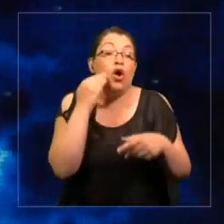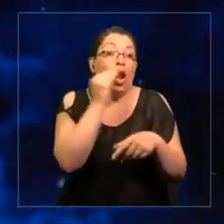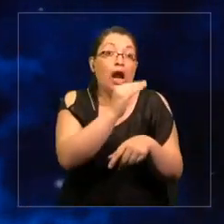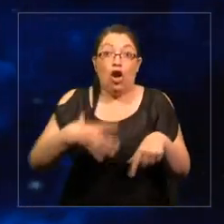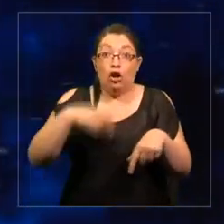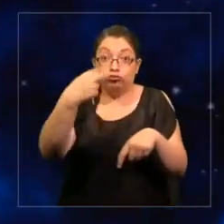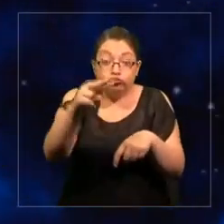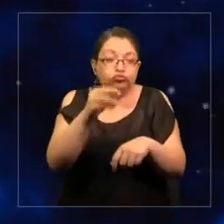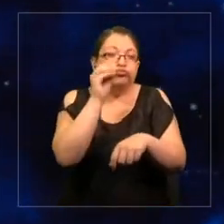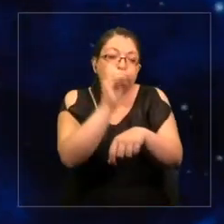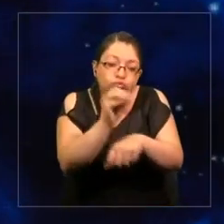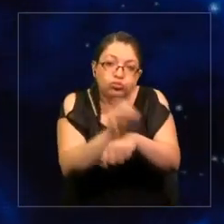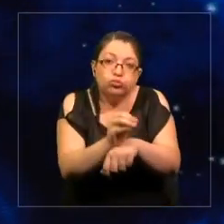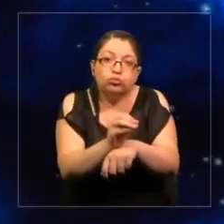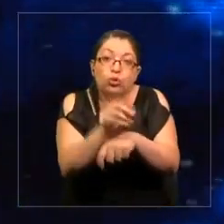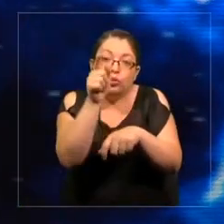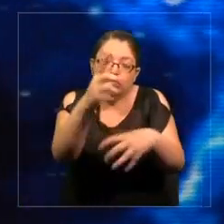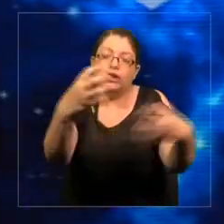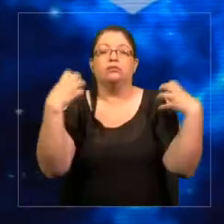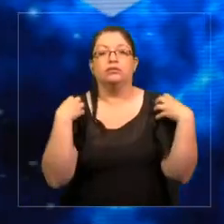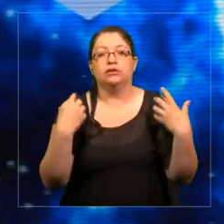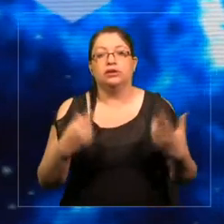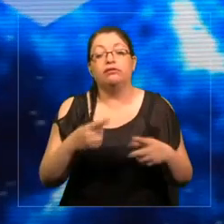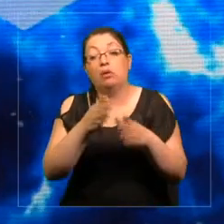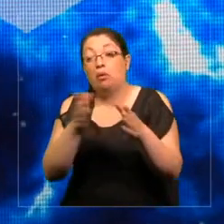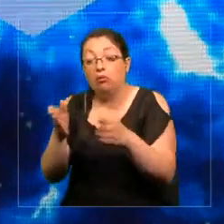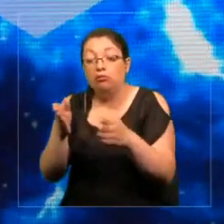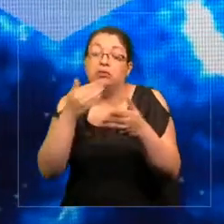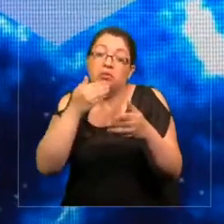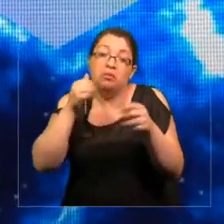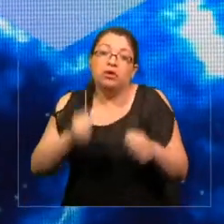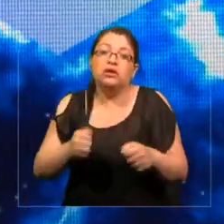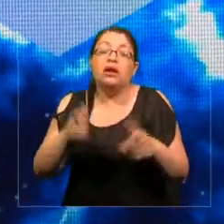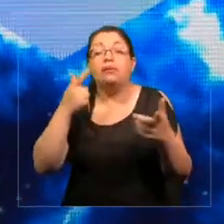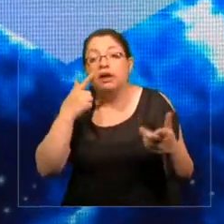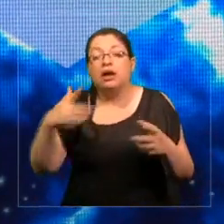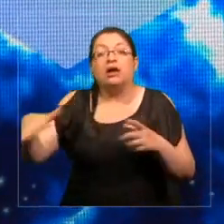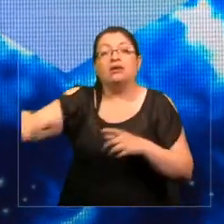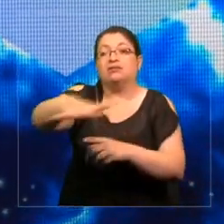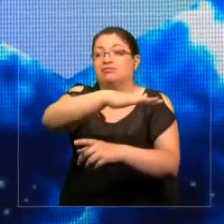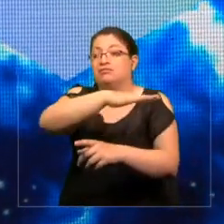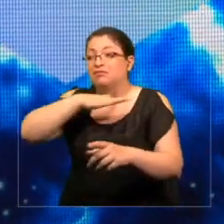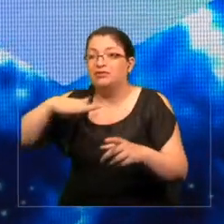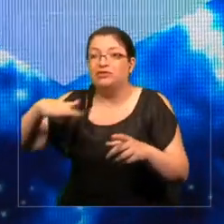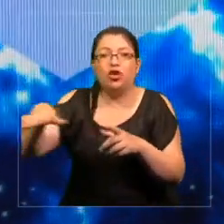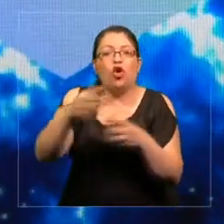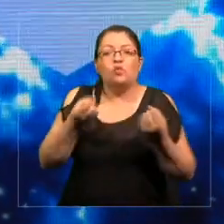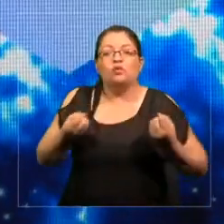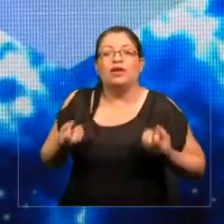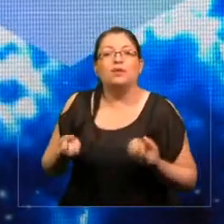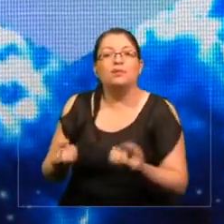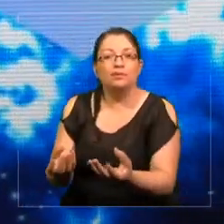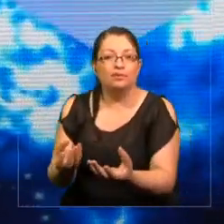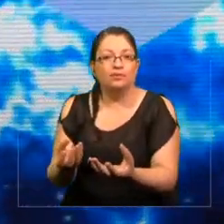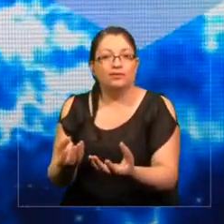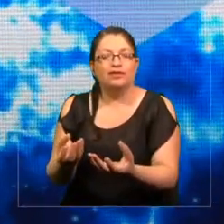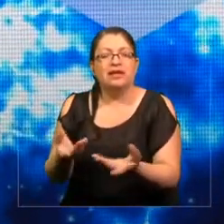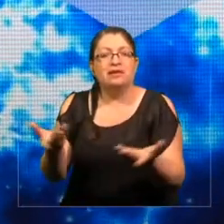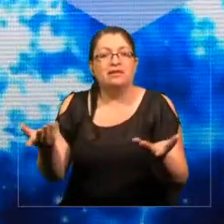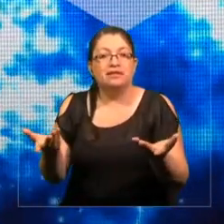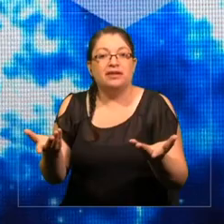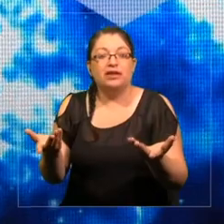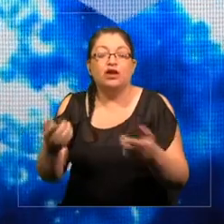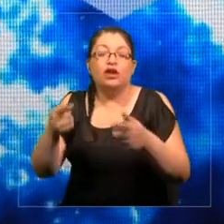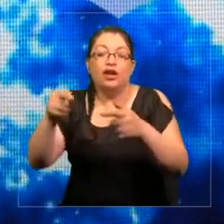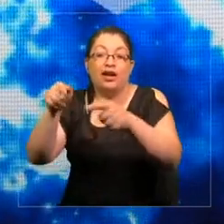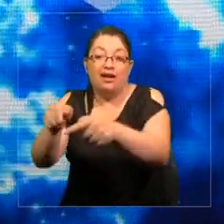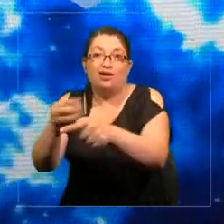U otro discurso sería, bueno, en realidad el entorno está haciendo una influencia en gran parte de lo